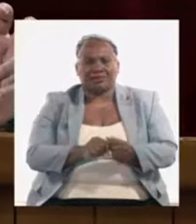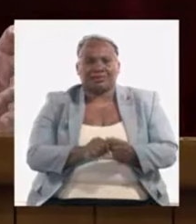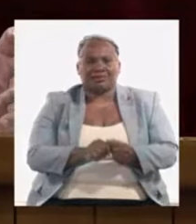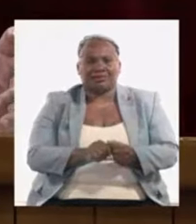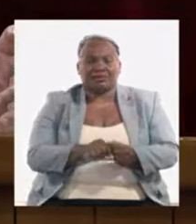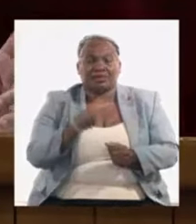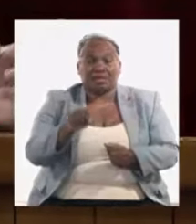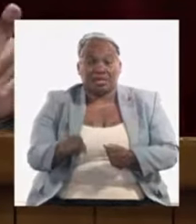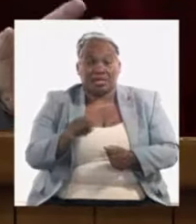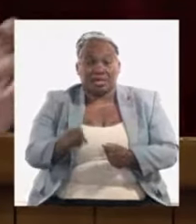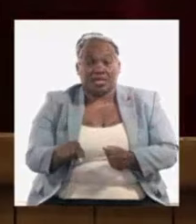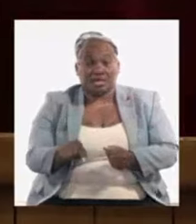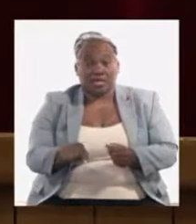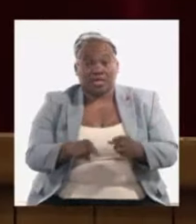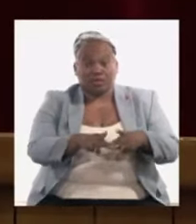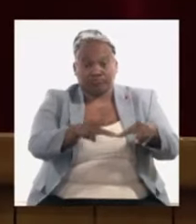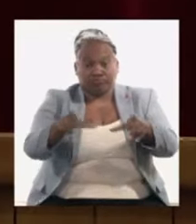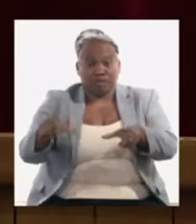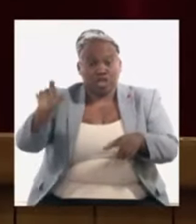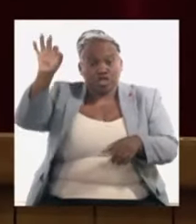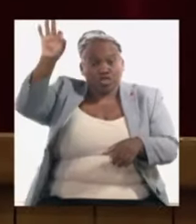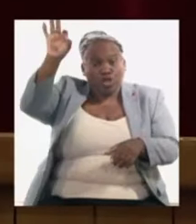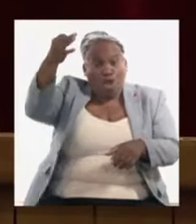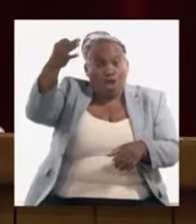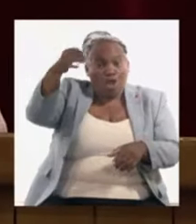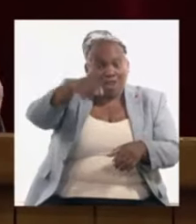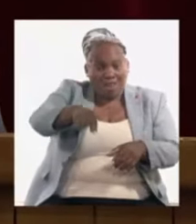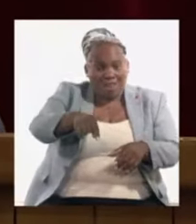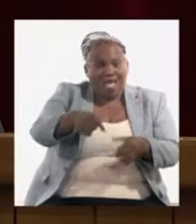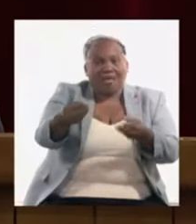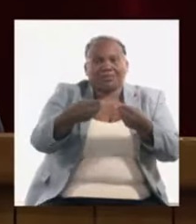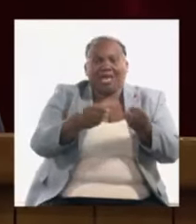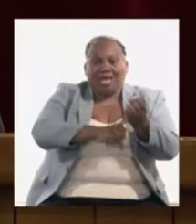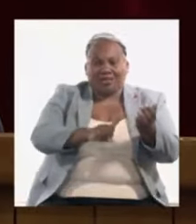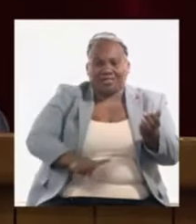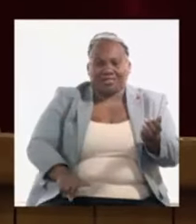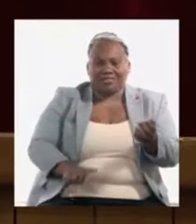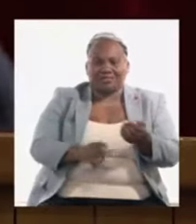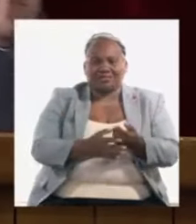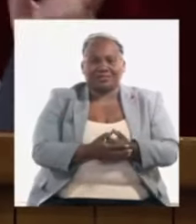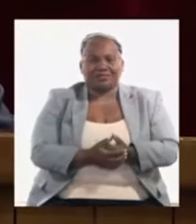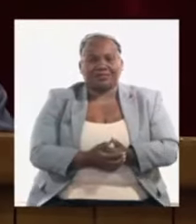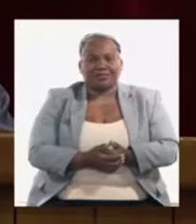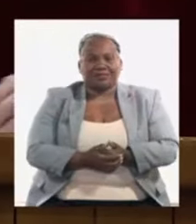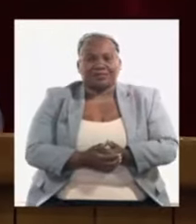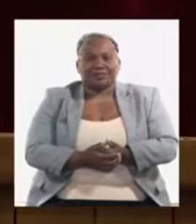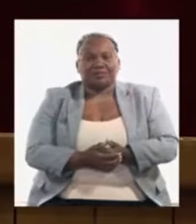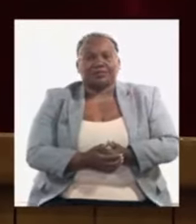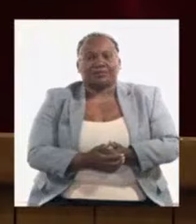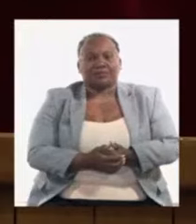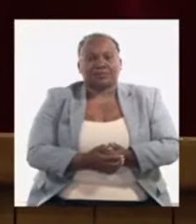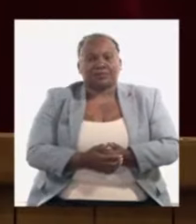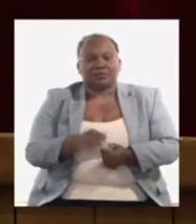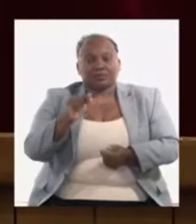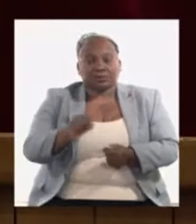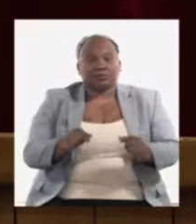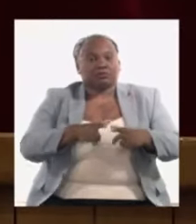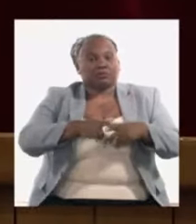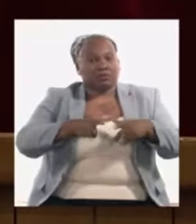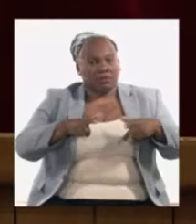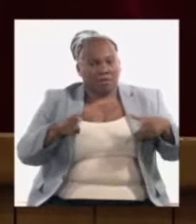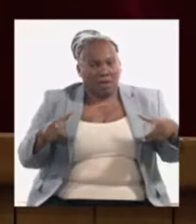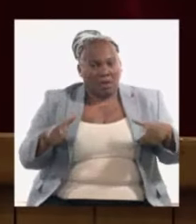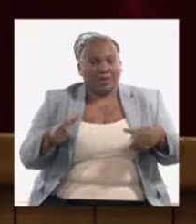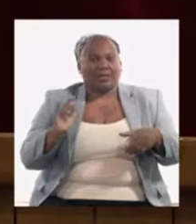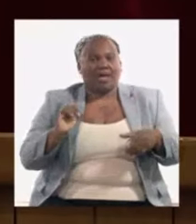estamos generando con fuentes renovables de energía es menos de 5% de la energía del país por lo tanto hay que aumentar el ritmo